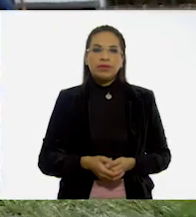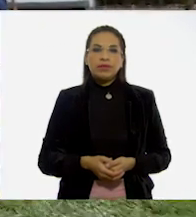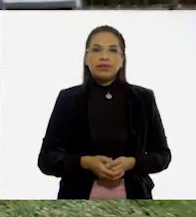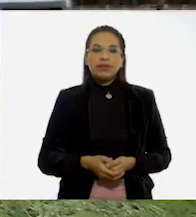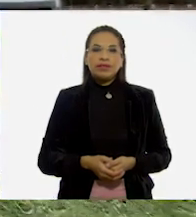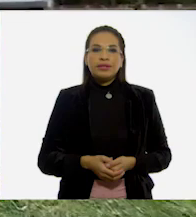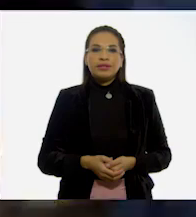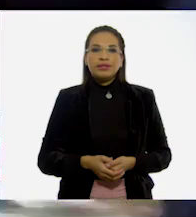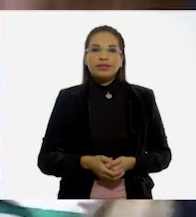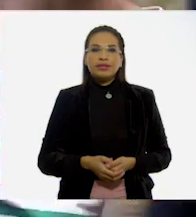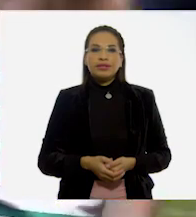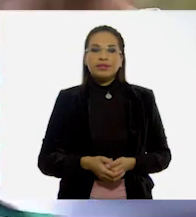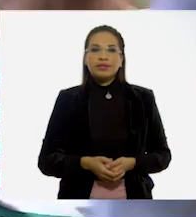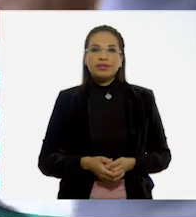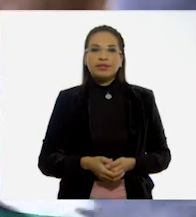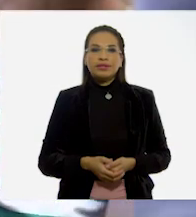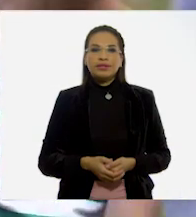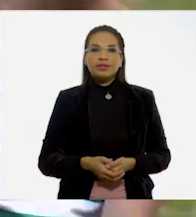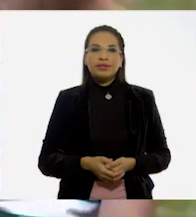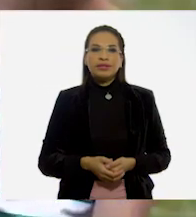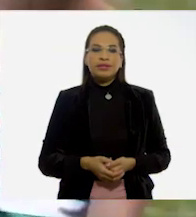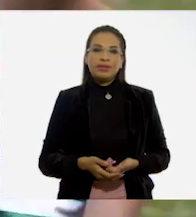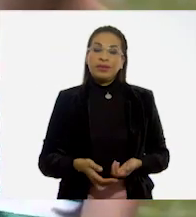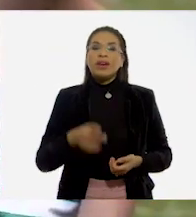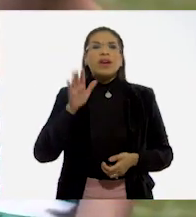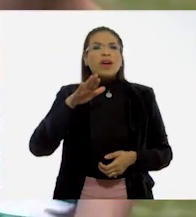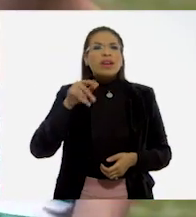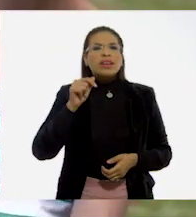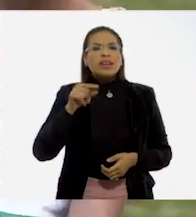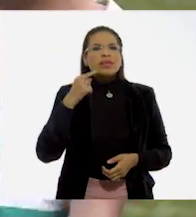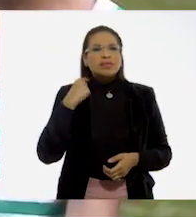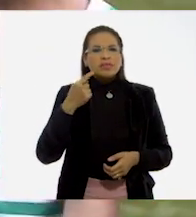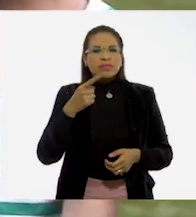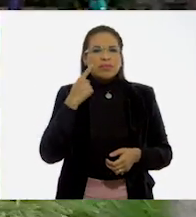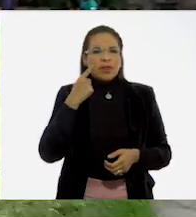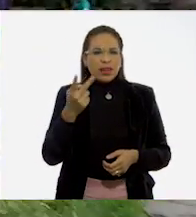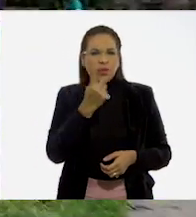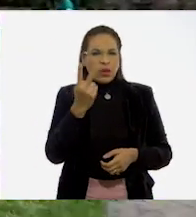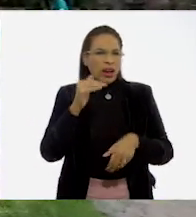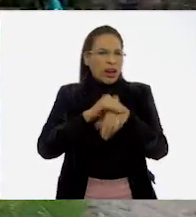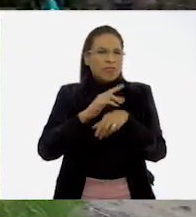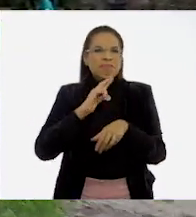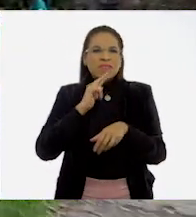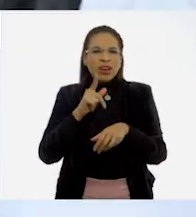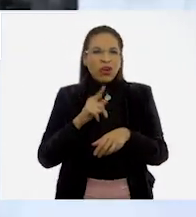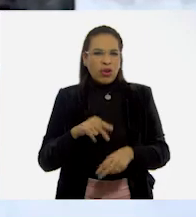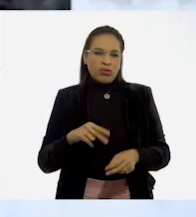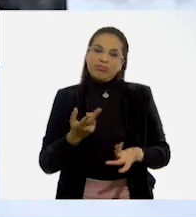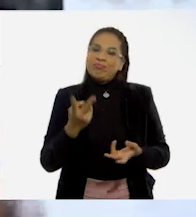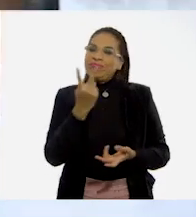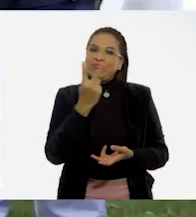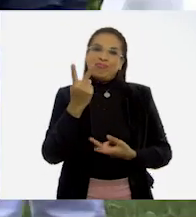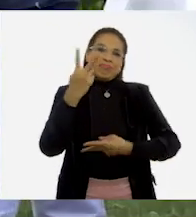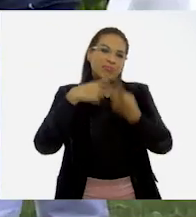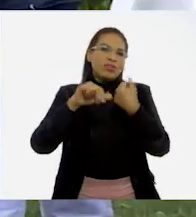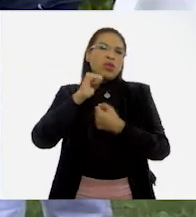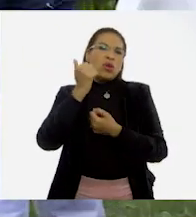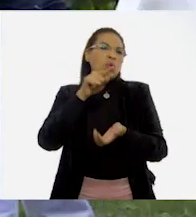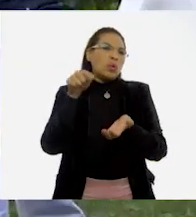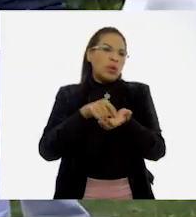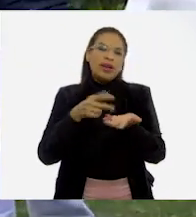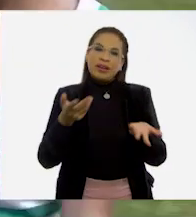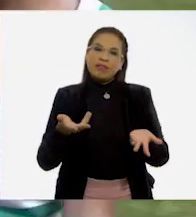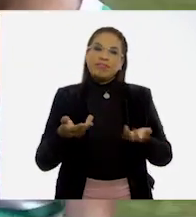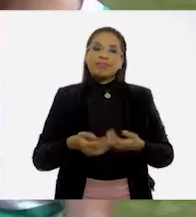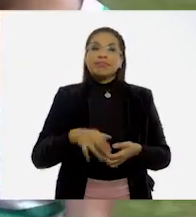¿Va? Va. Oye, Jonathan y Ana ya son mejores amigos. Pues sí, los dos vienen de otras partes.